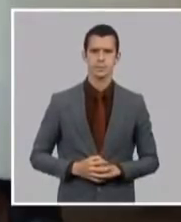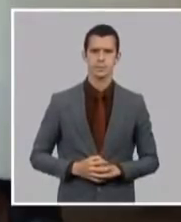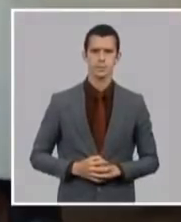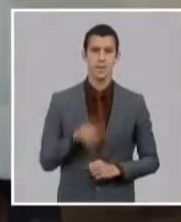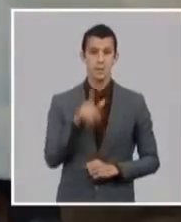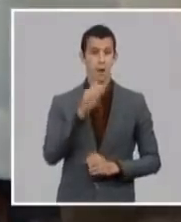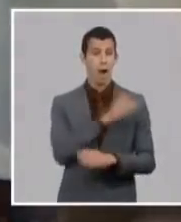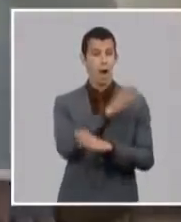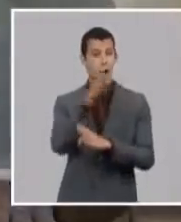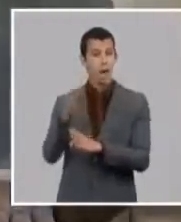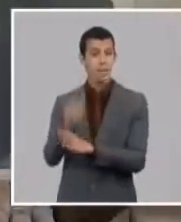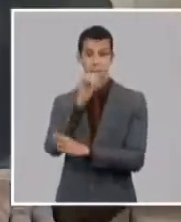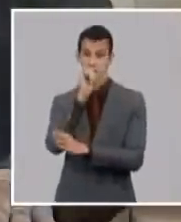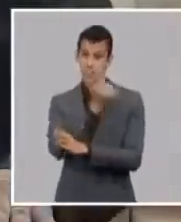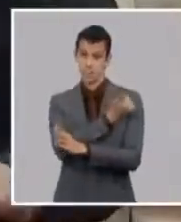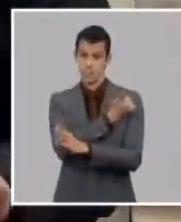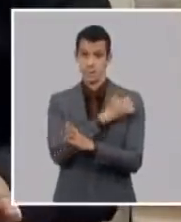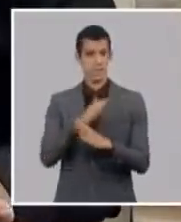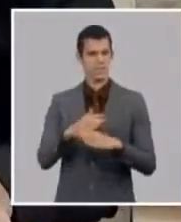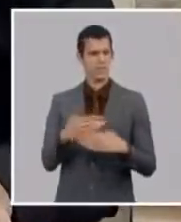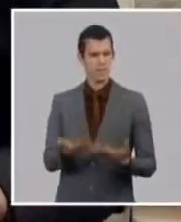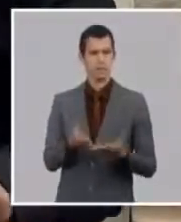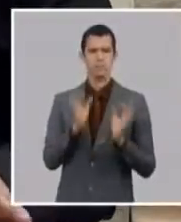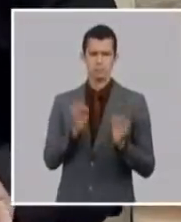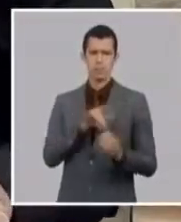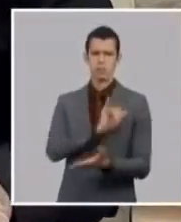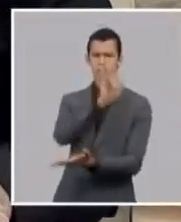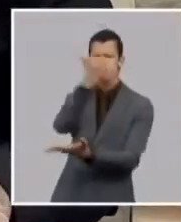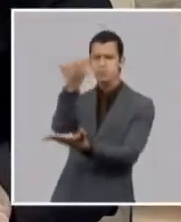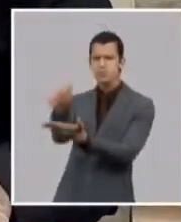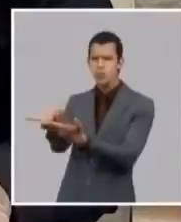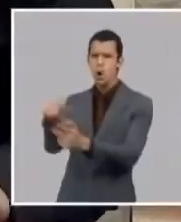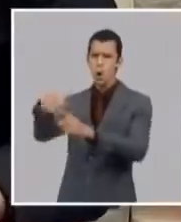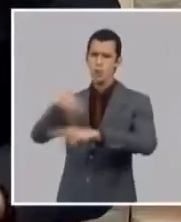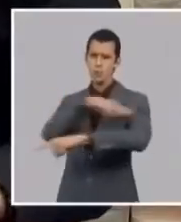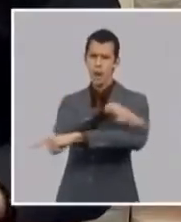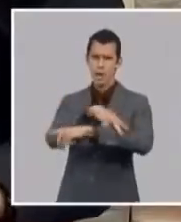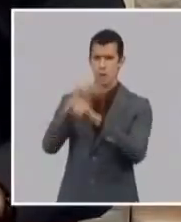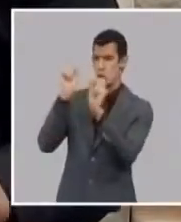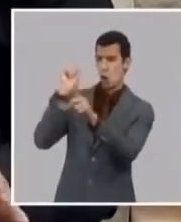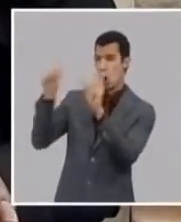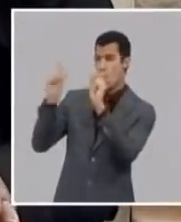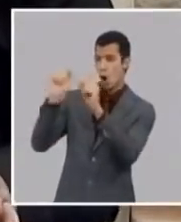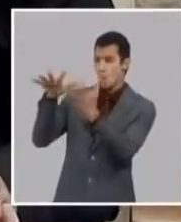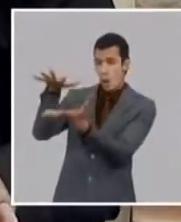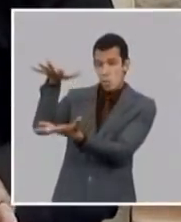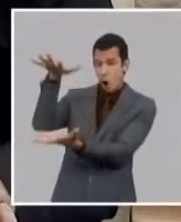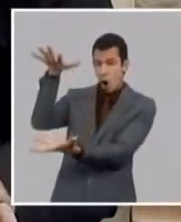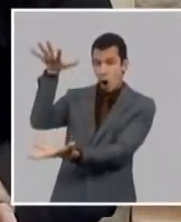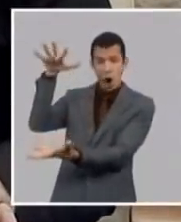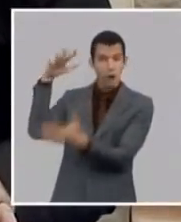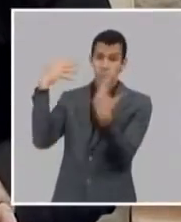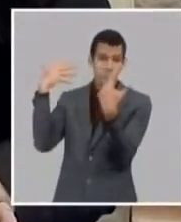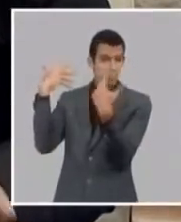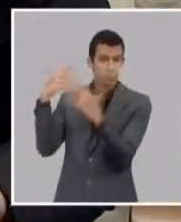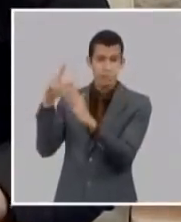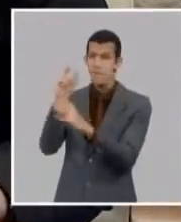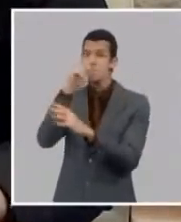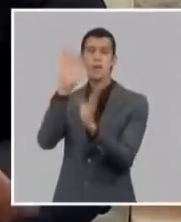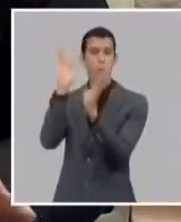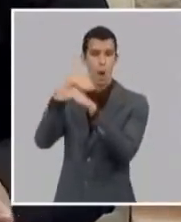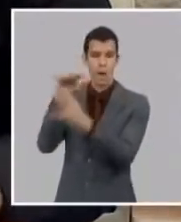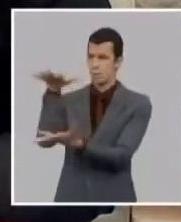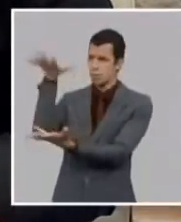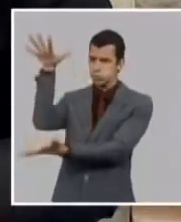entrando al país usted puede traer la cantidad de alimentos la cantidad de productos de aseo y